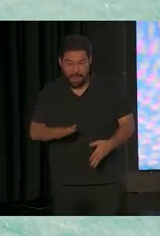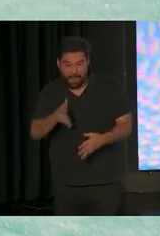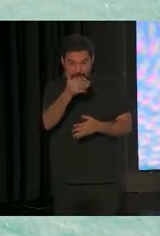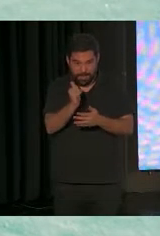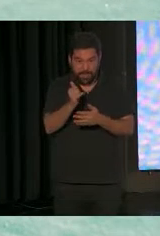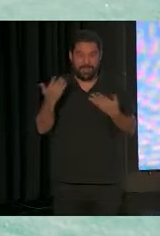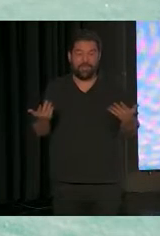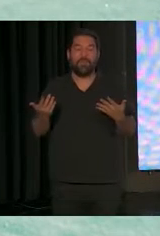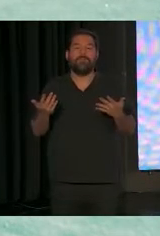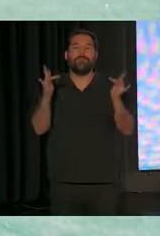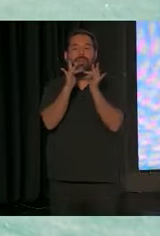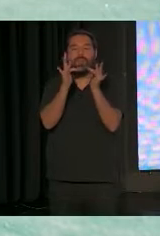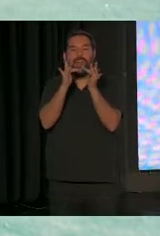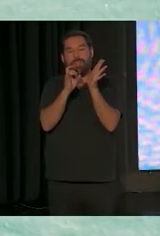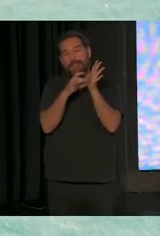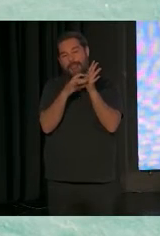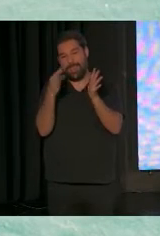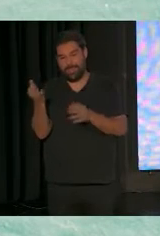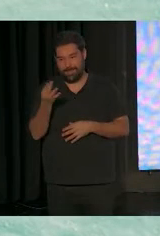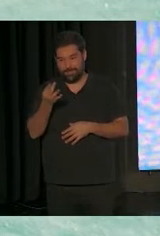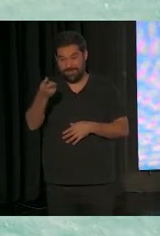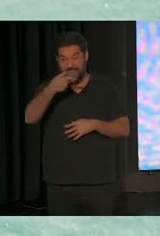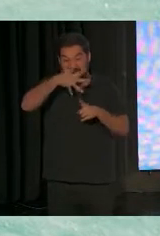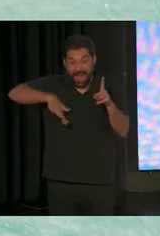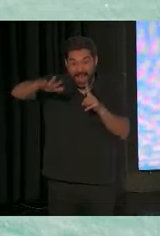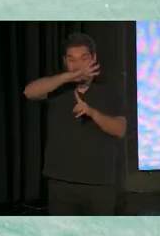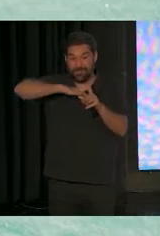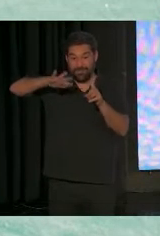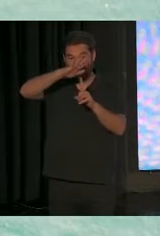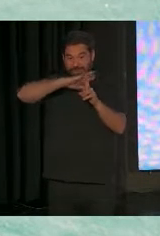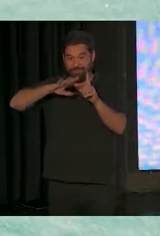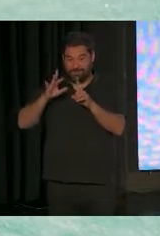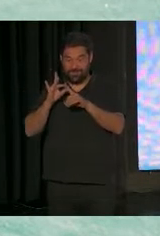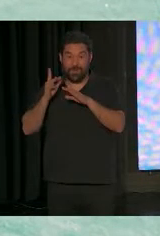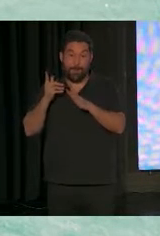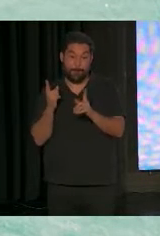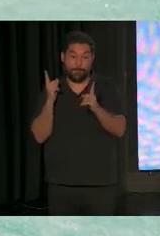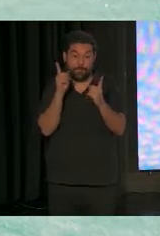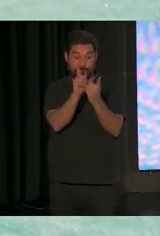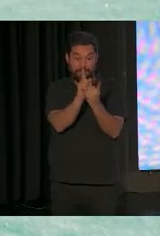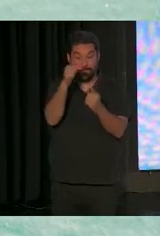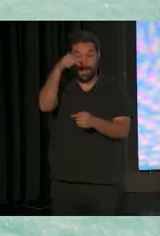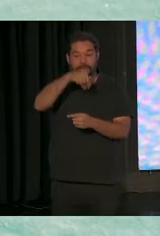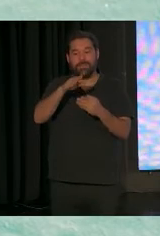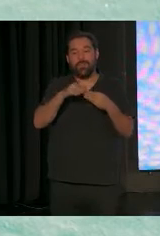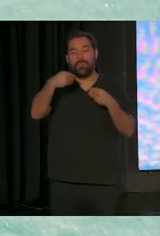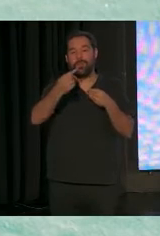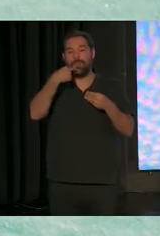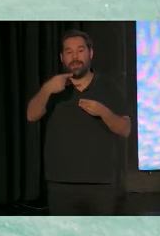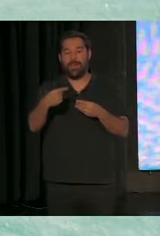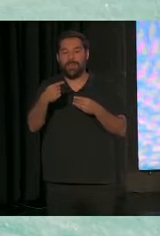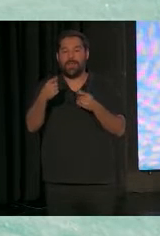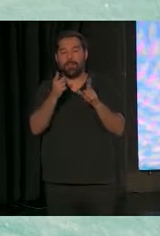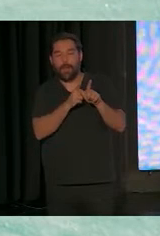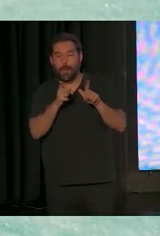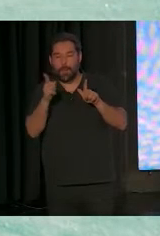la interacción de la calidad. Que hay que ir al entorno donde están los niños y habla también este documento de que es un intererario natural,